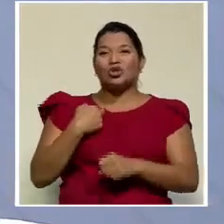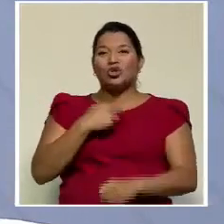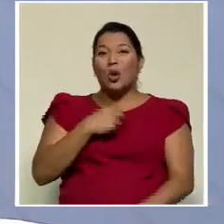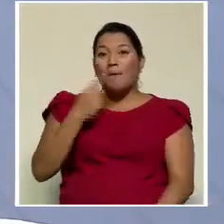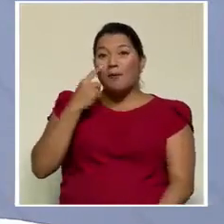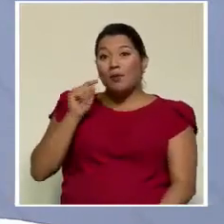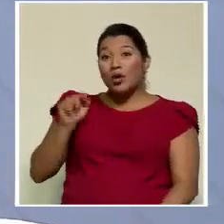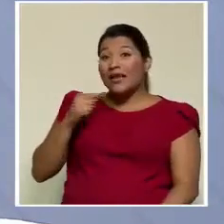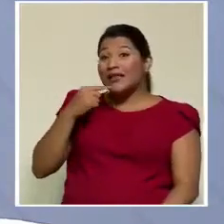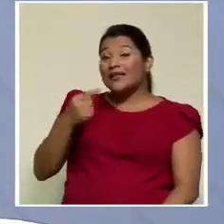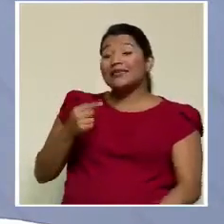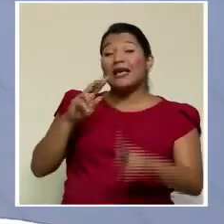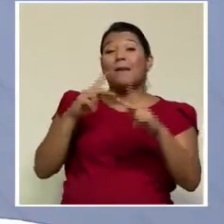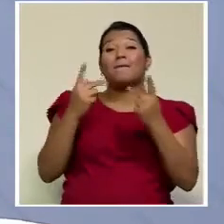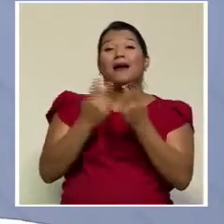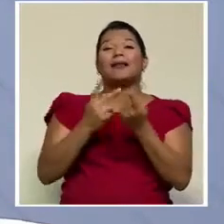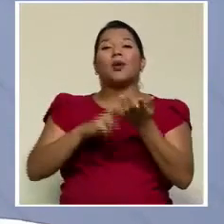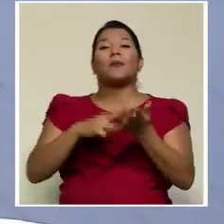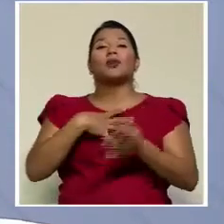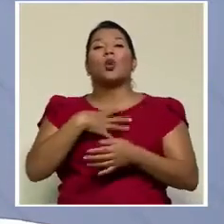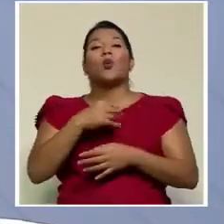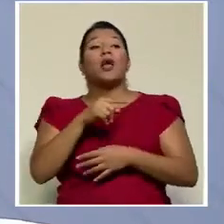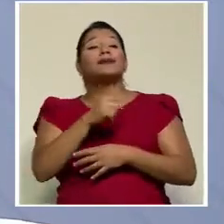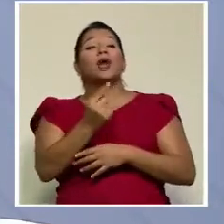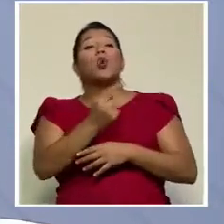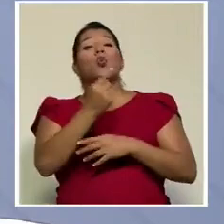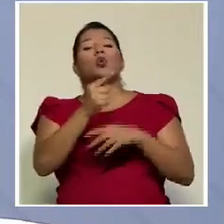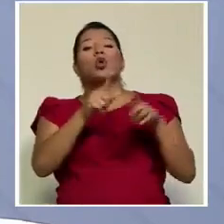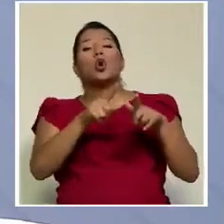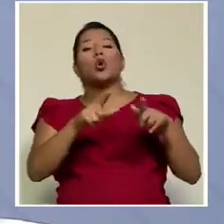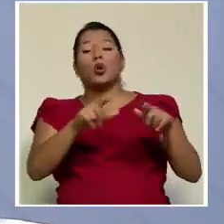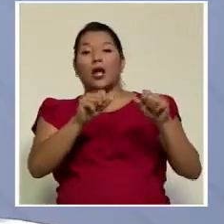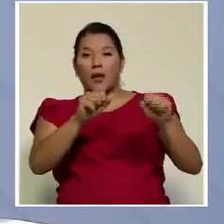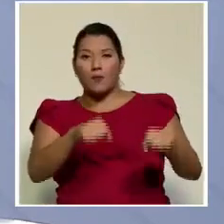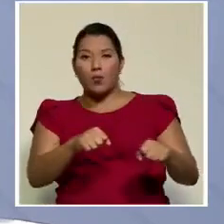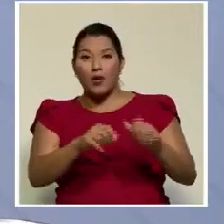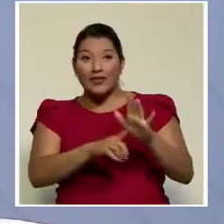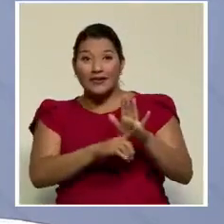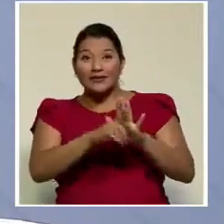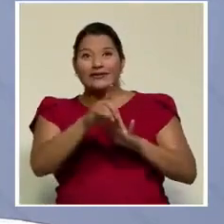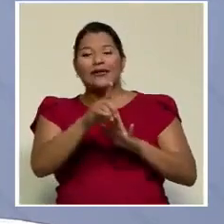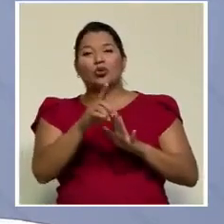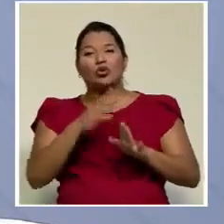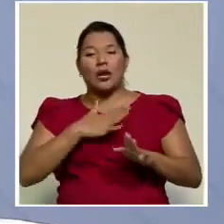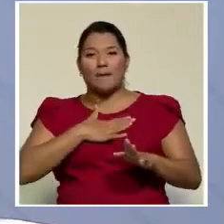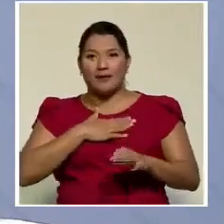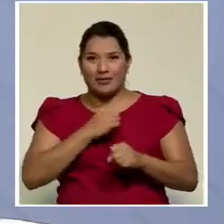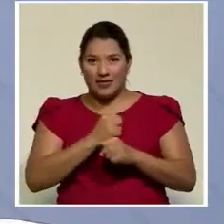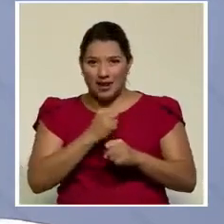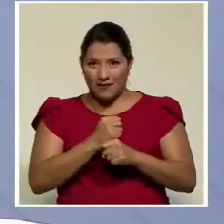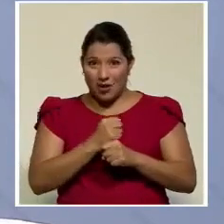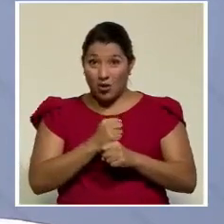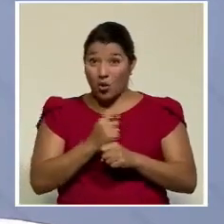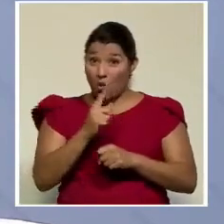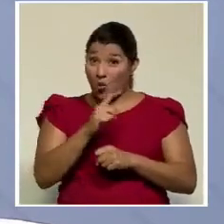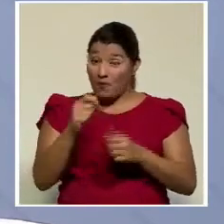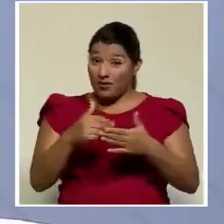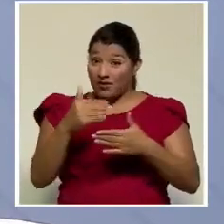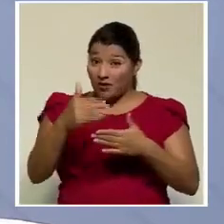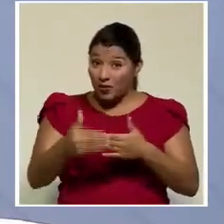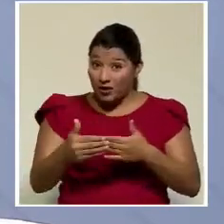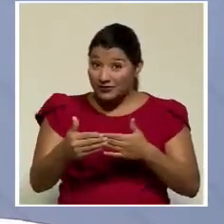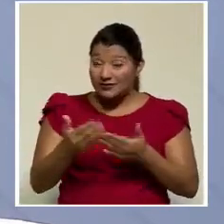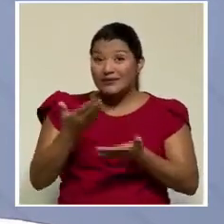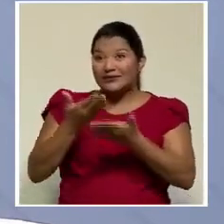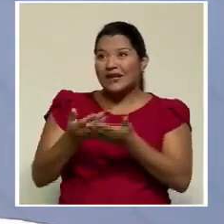el Partido de Liberación Nacional es el único lugar donde puede germinar la semilla que estoy planteando. Bueno, un mes después se presenta